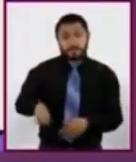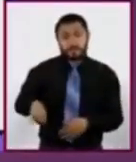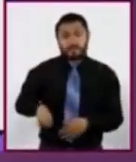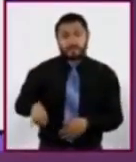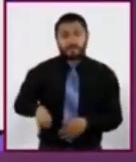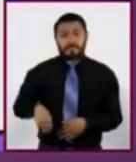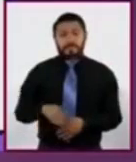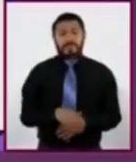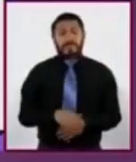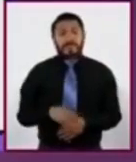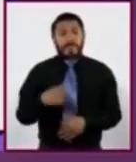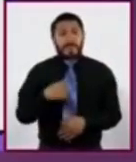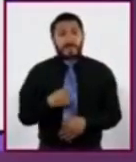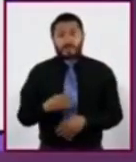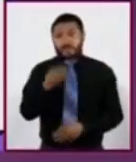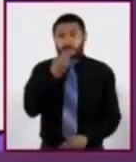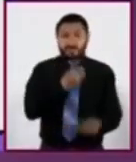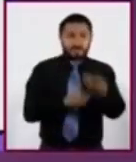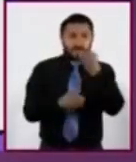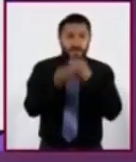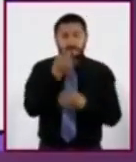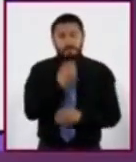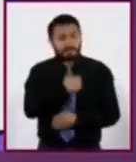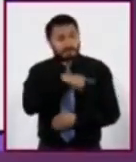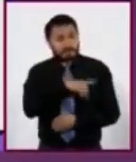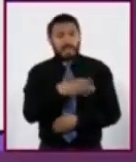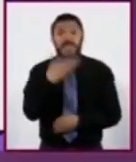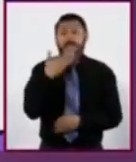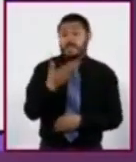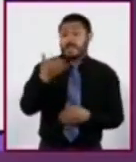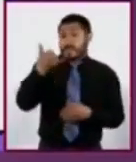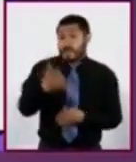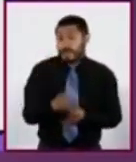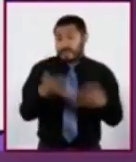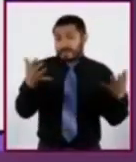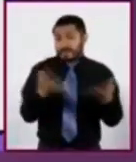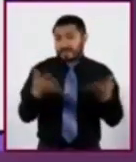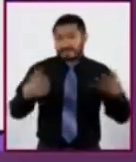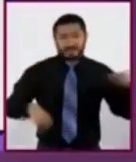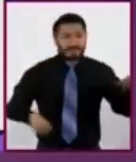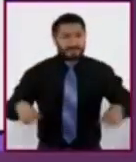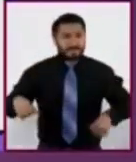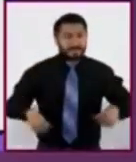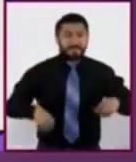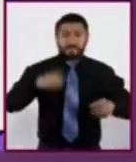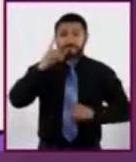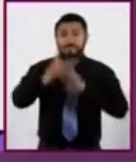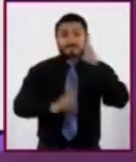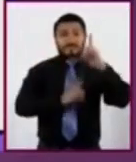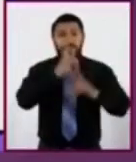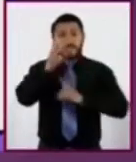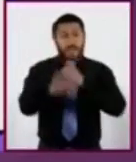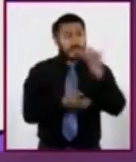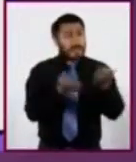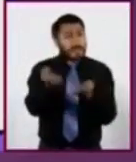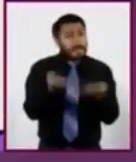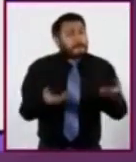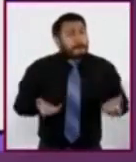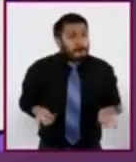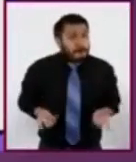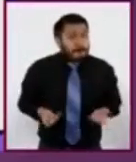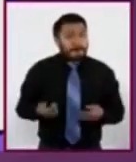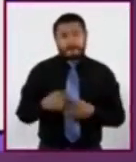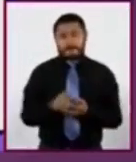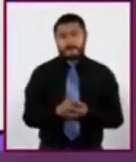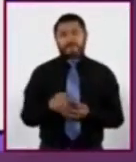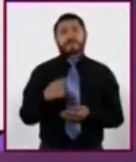Procuro alimentarme sanamente y realizar actividad física. Trato de no ceder